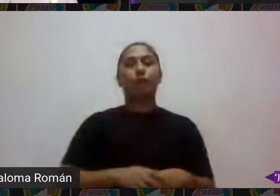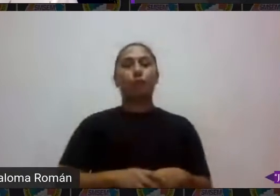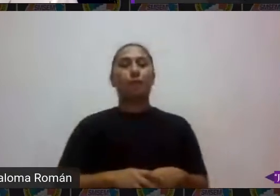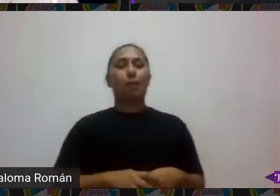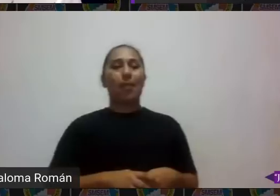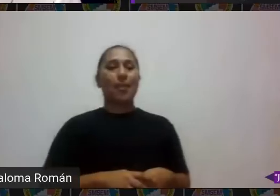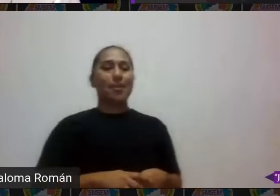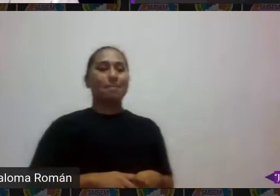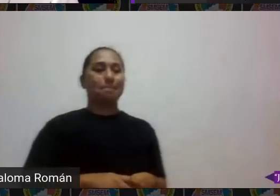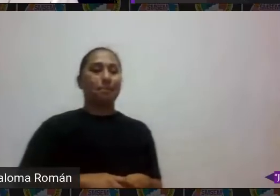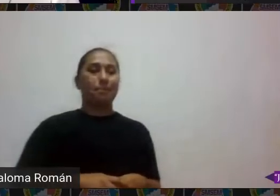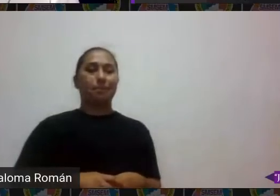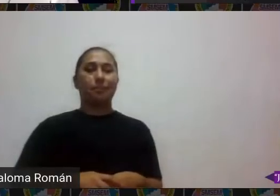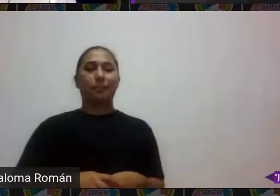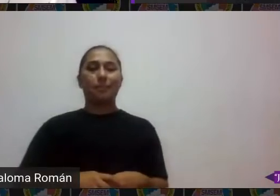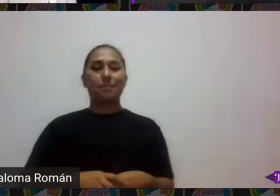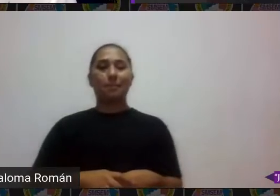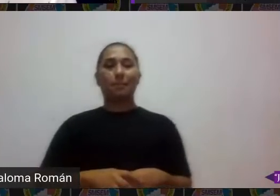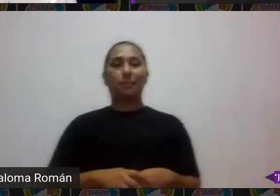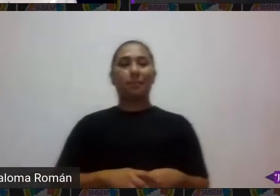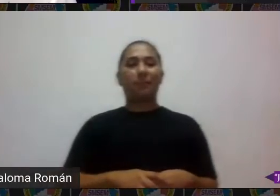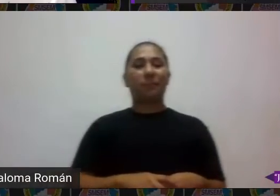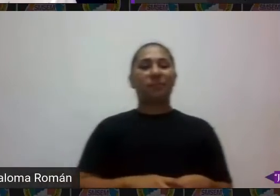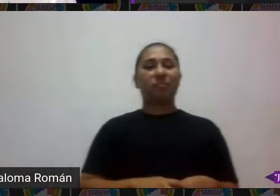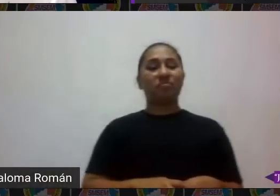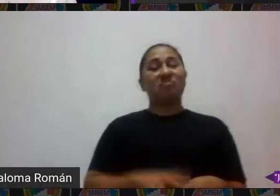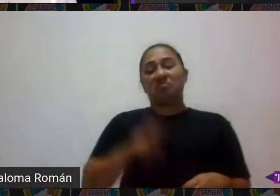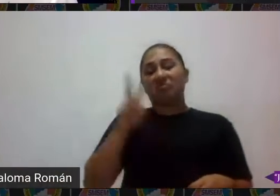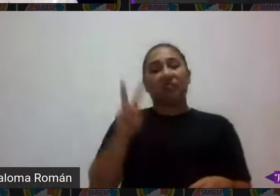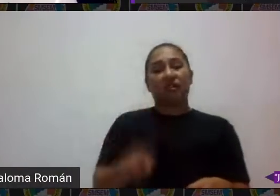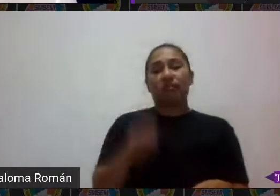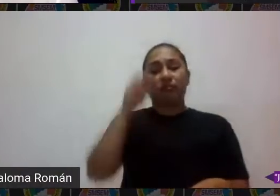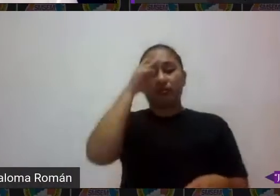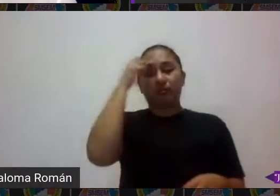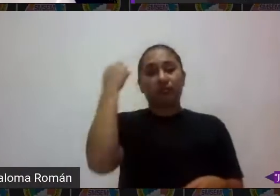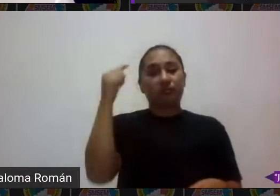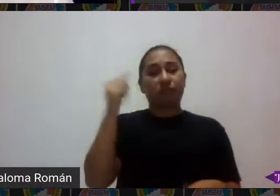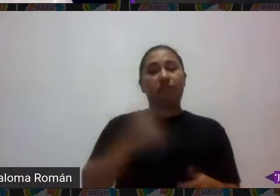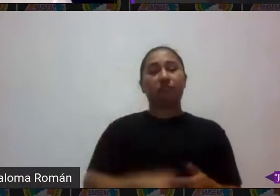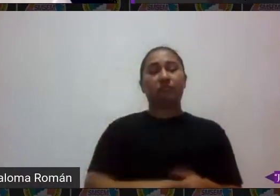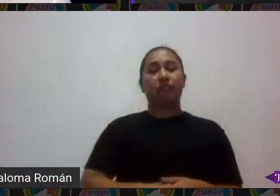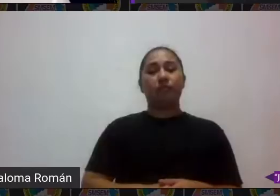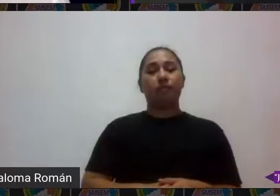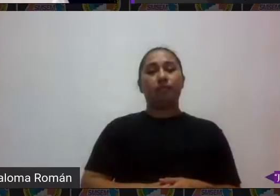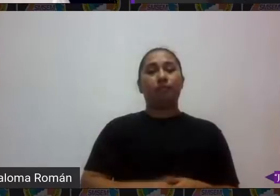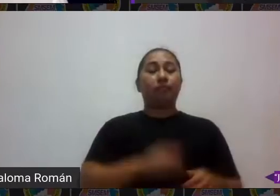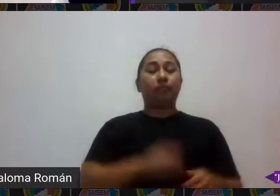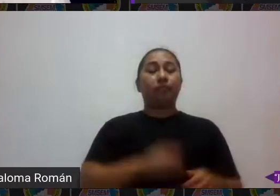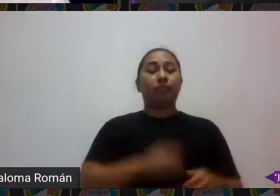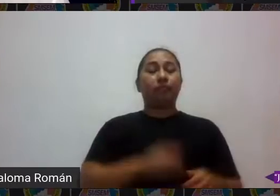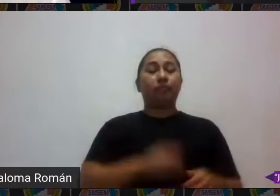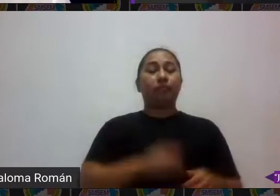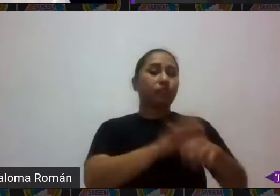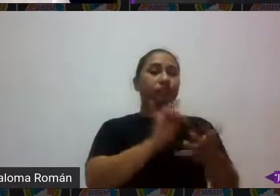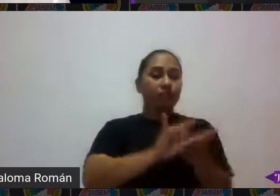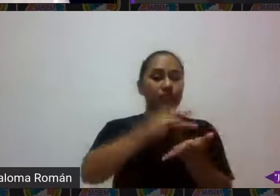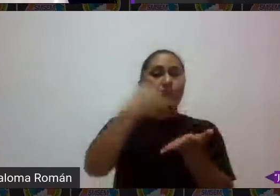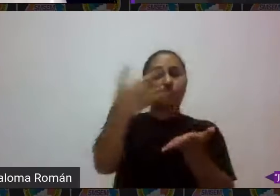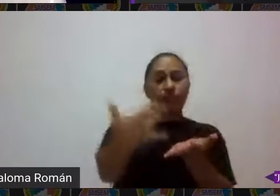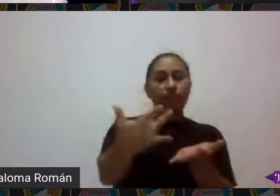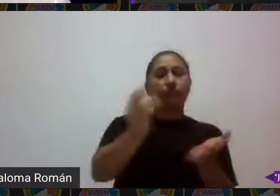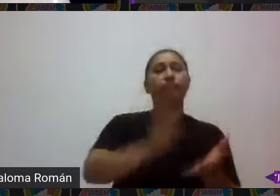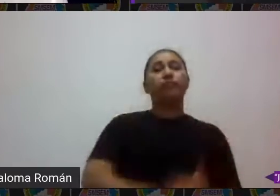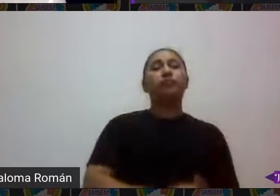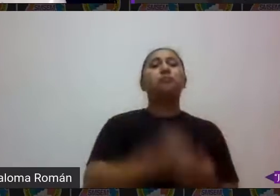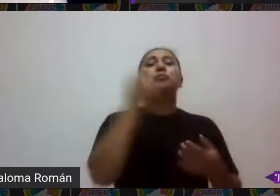así es sencillo muy bien doctora agradezco las puntualizaciones con toda y con todas y